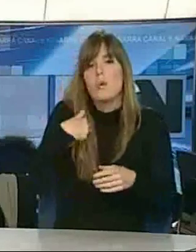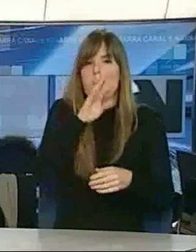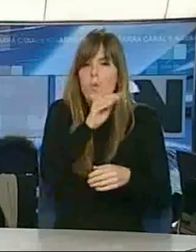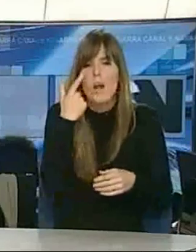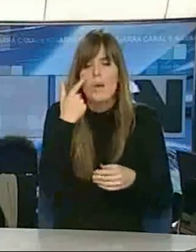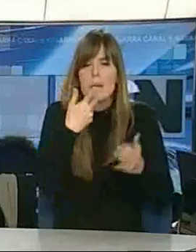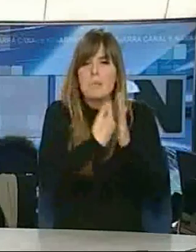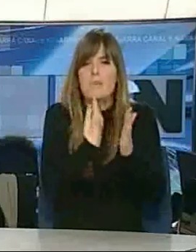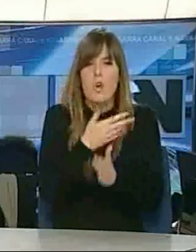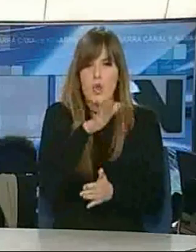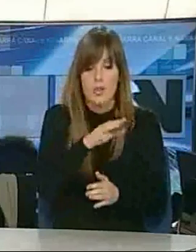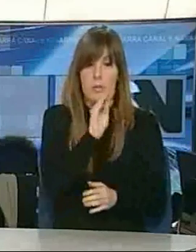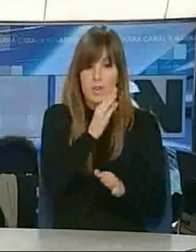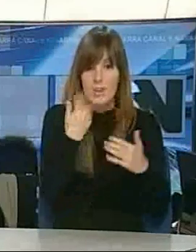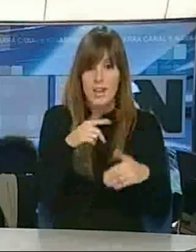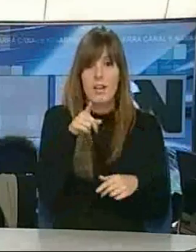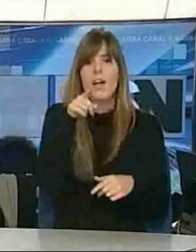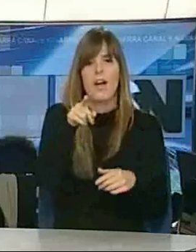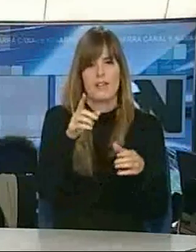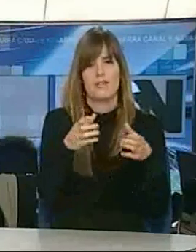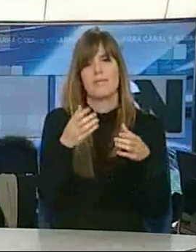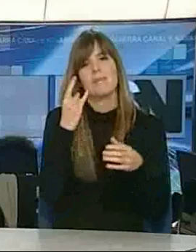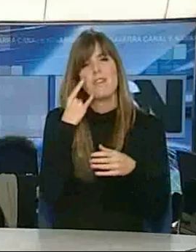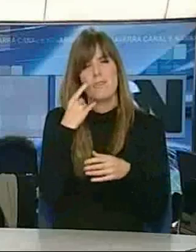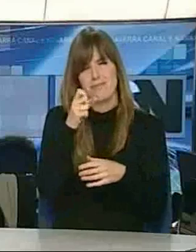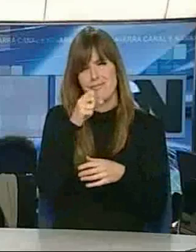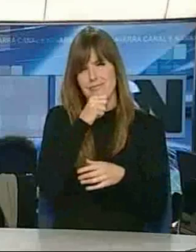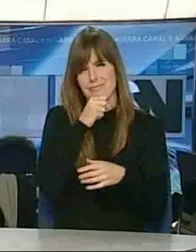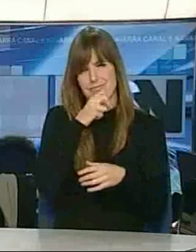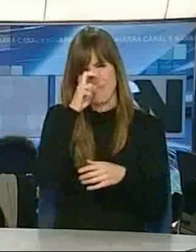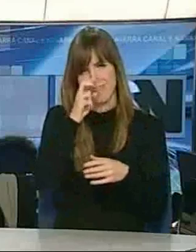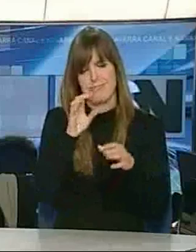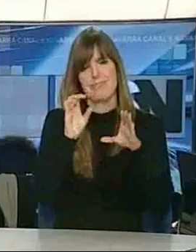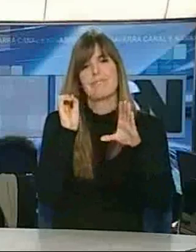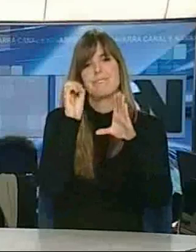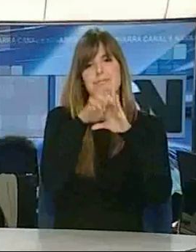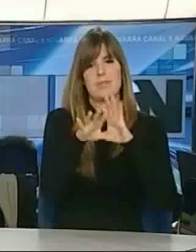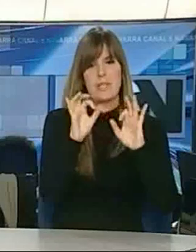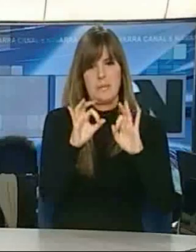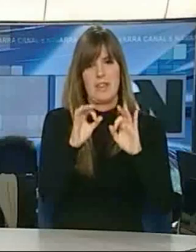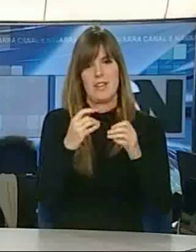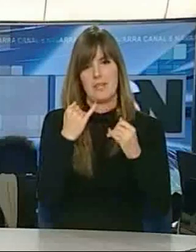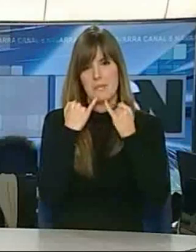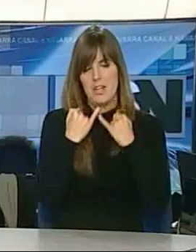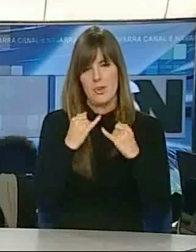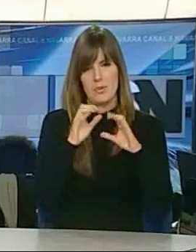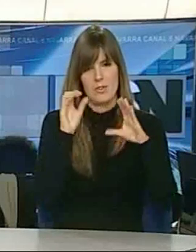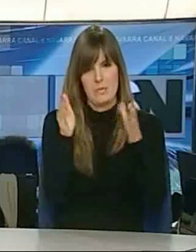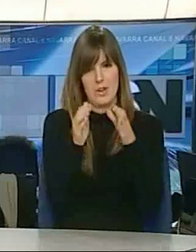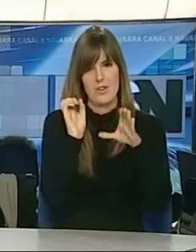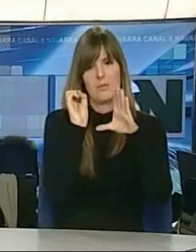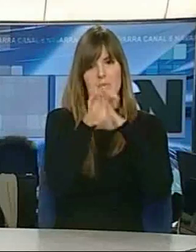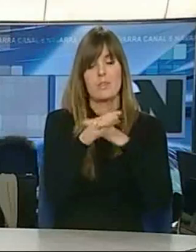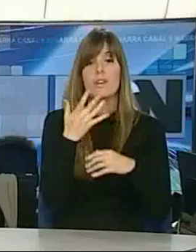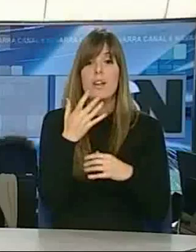preguntar. Y después de preguntar, el viejo teléfono va a parar a la ranura de los pequeños electrodomésticos. Con este pequeño